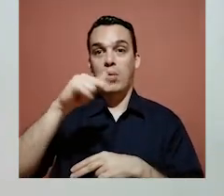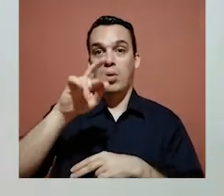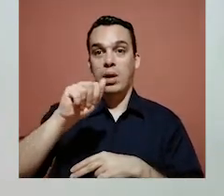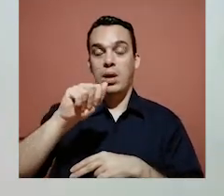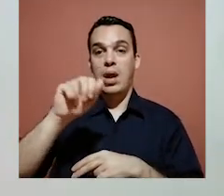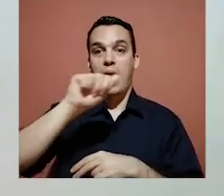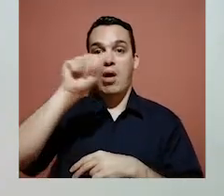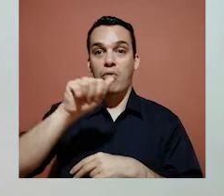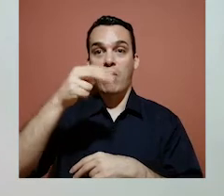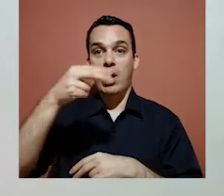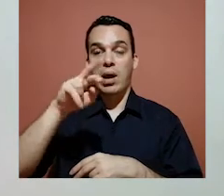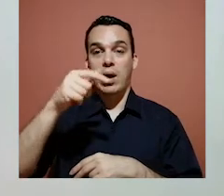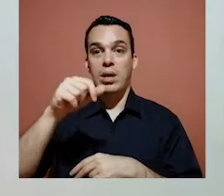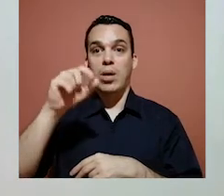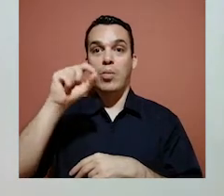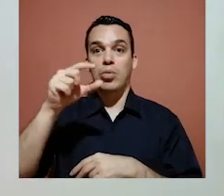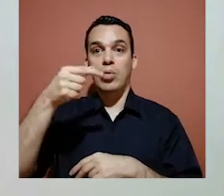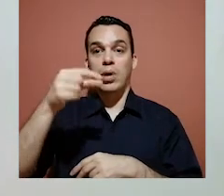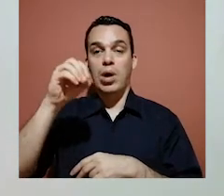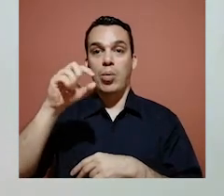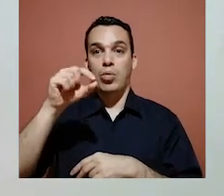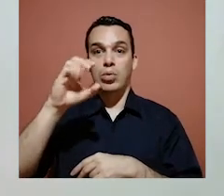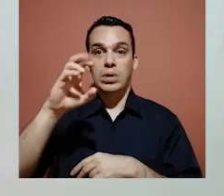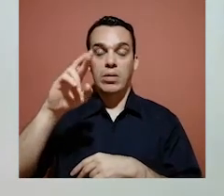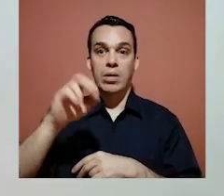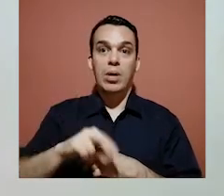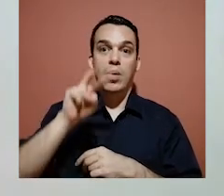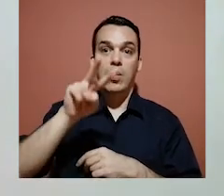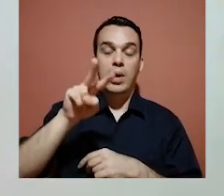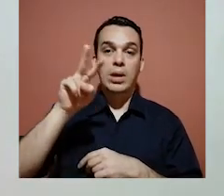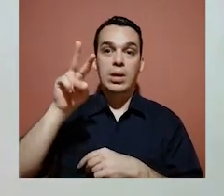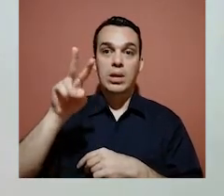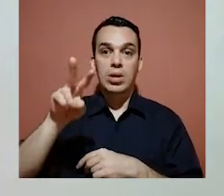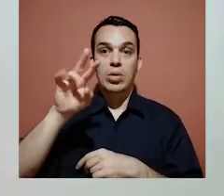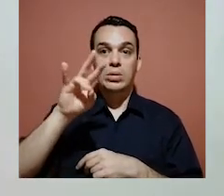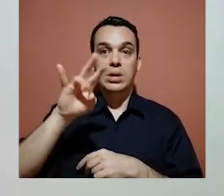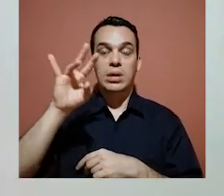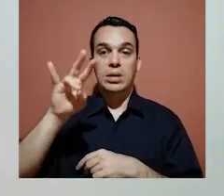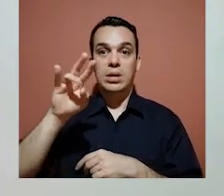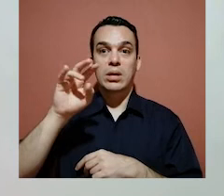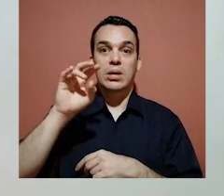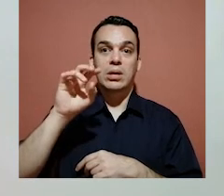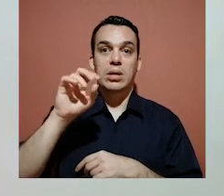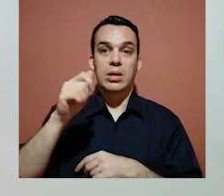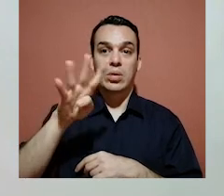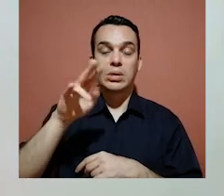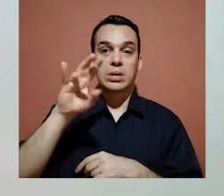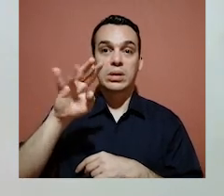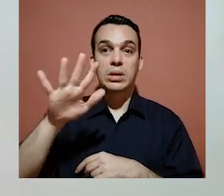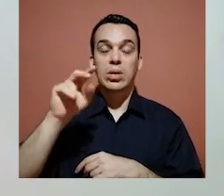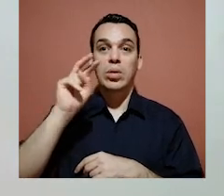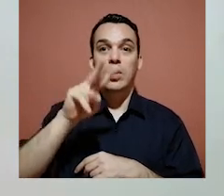.geo.cr. Tenemos los teléfonos 2277-1485, 2277